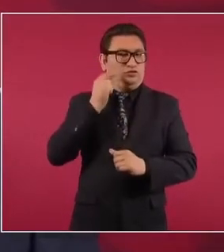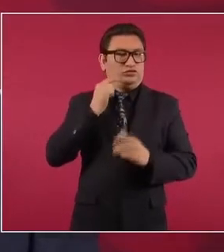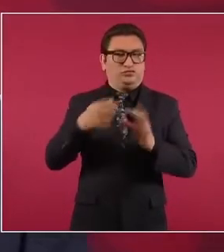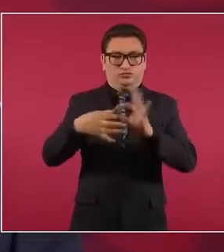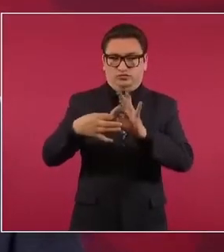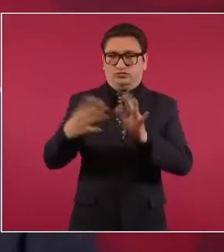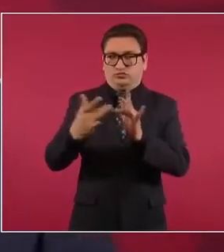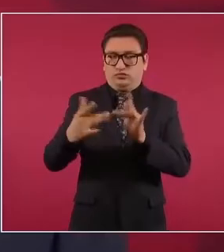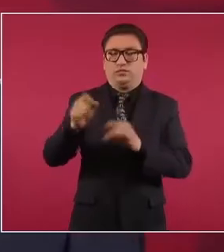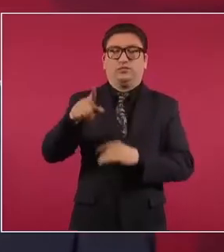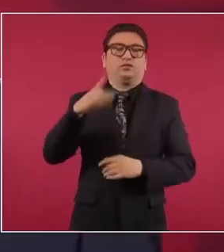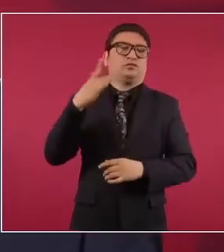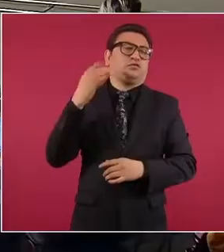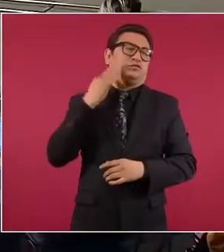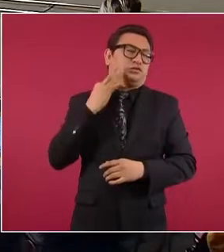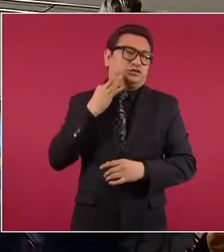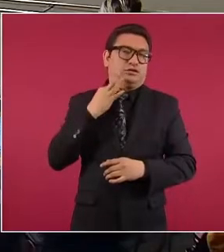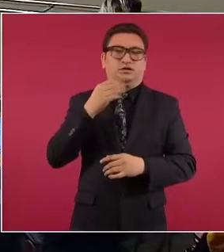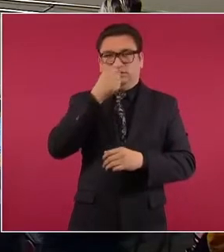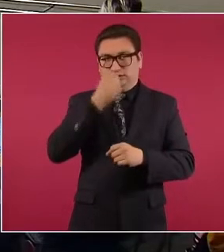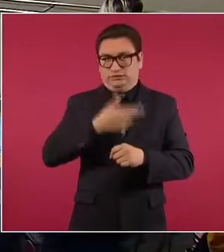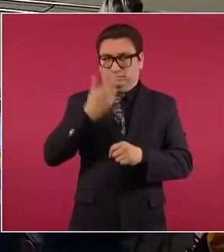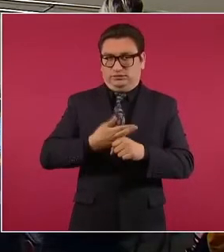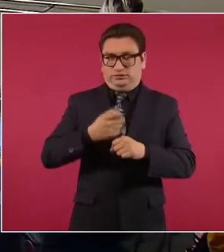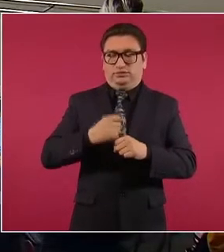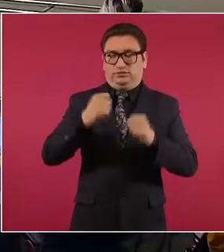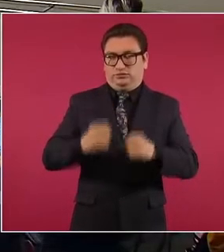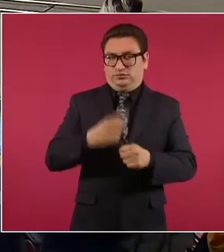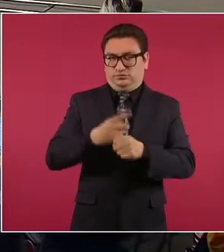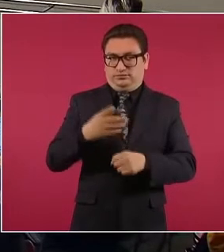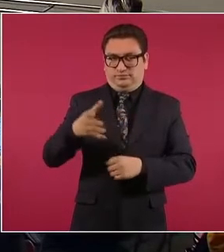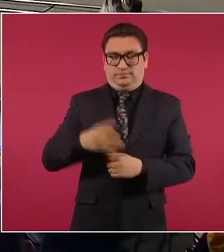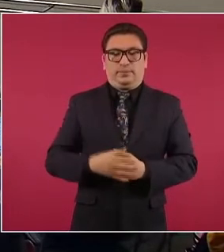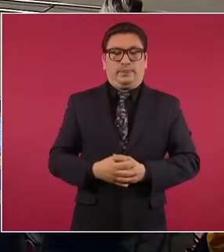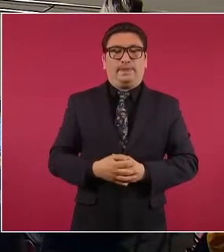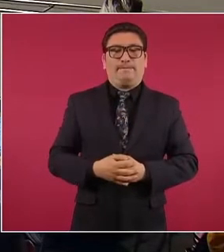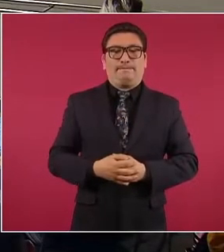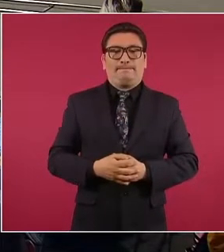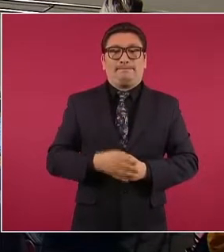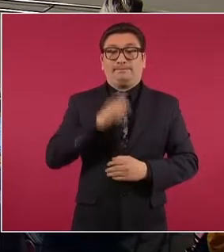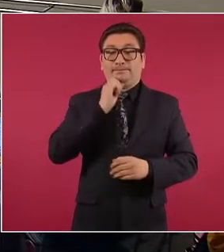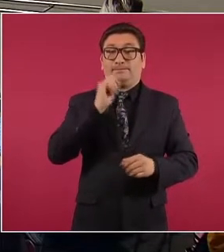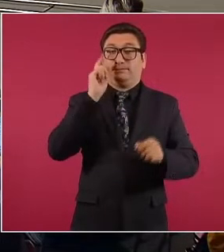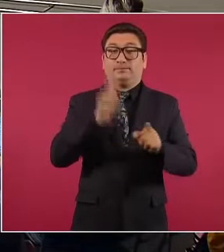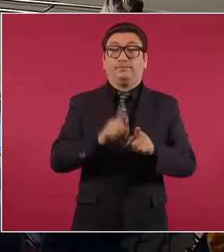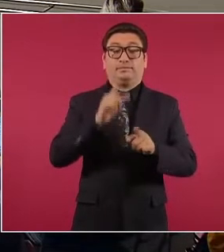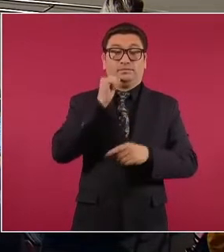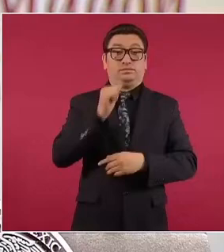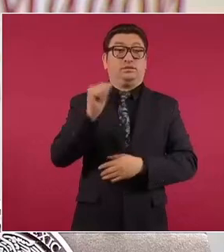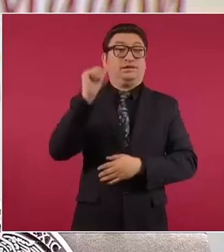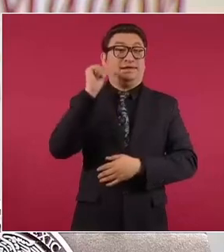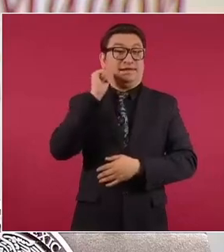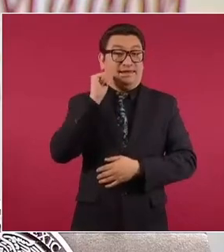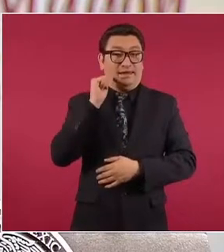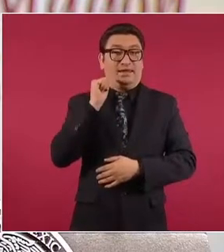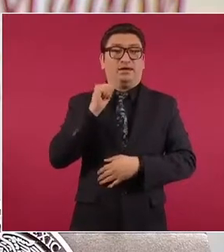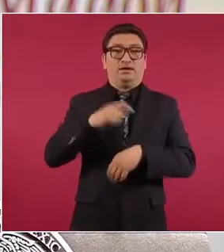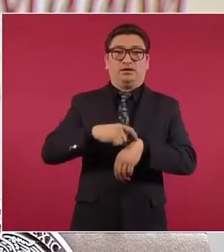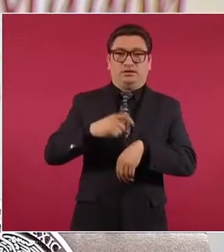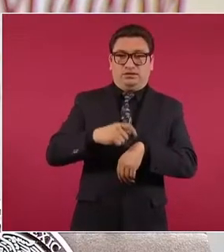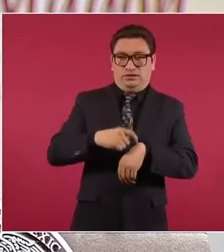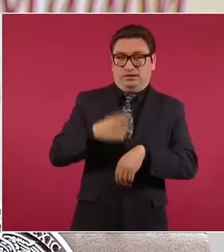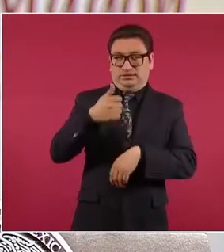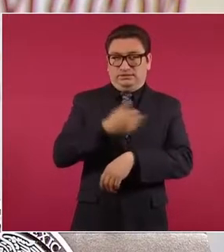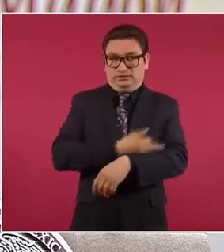tanto con la fiscalía como con la Secretaría de Seguridad. También el día de ayer, a las 18